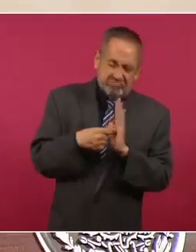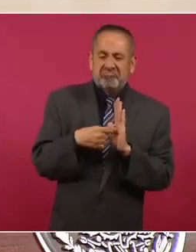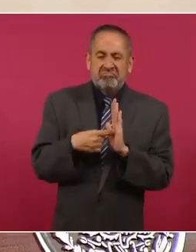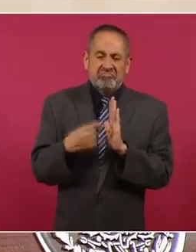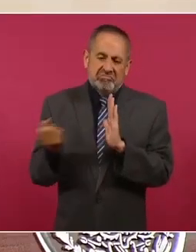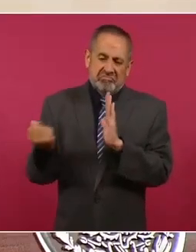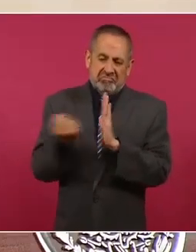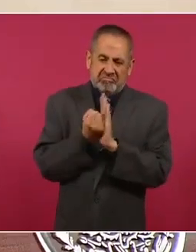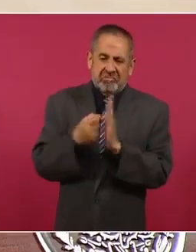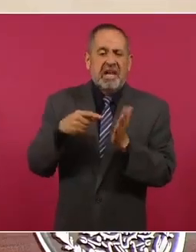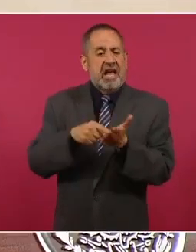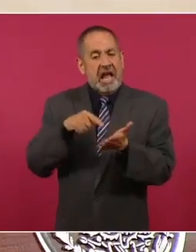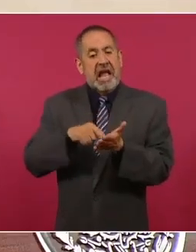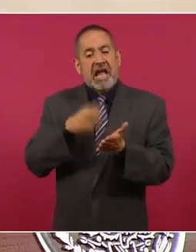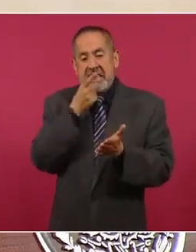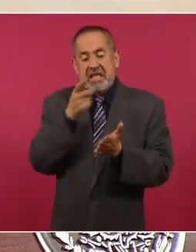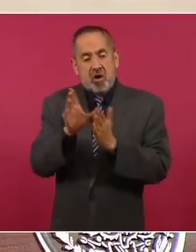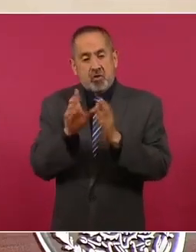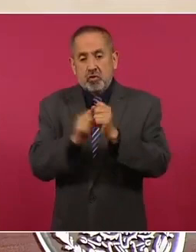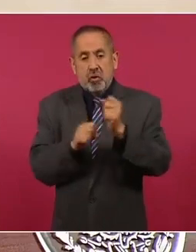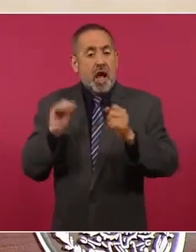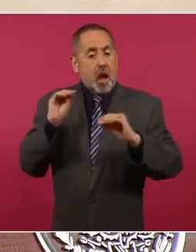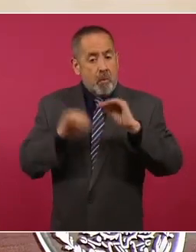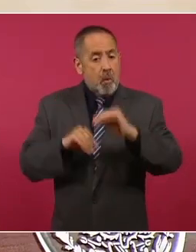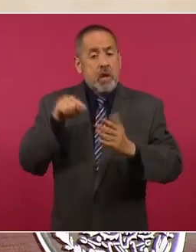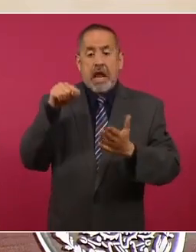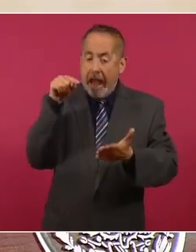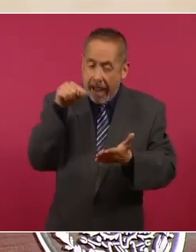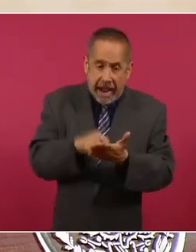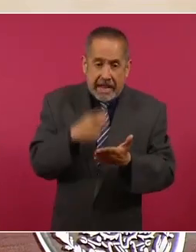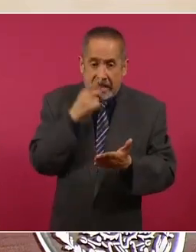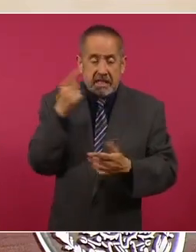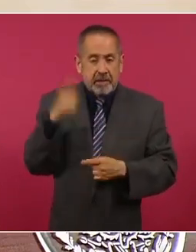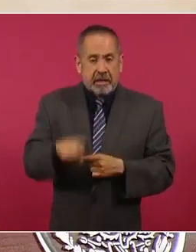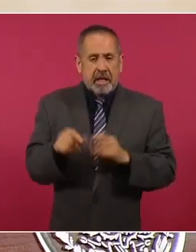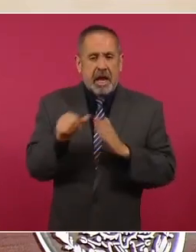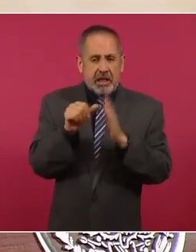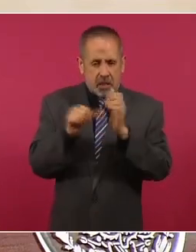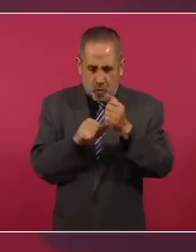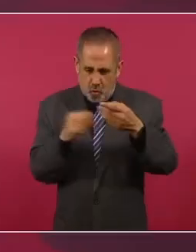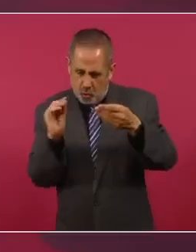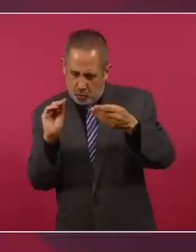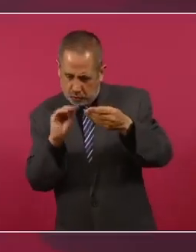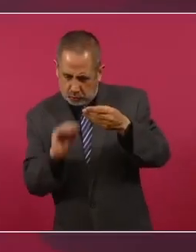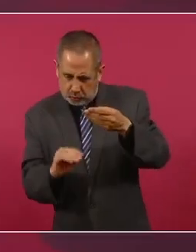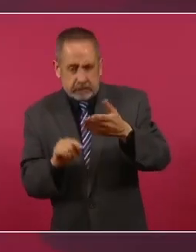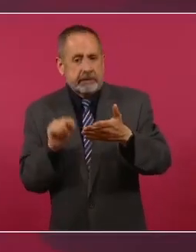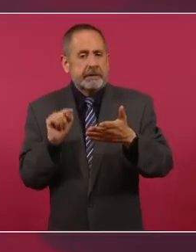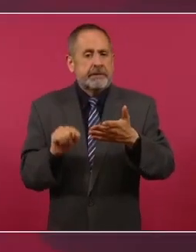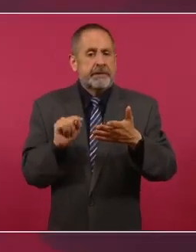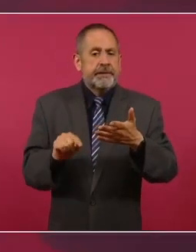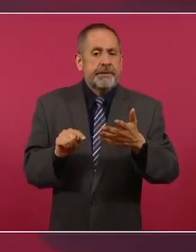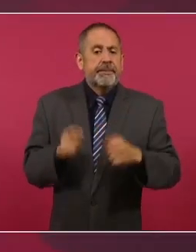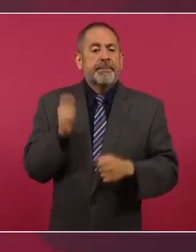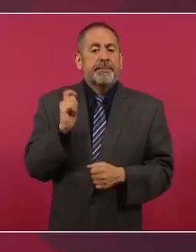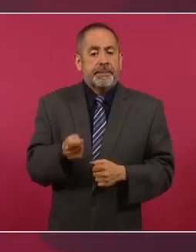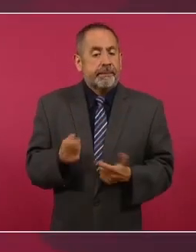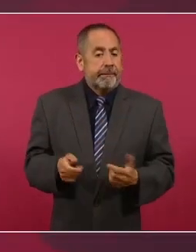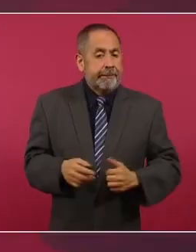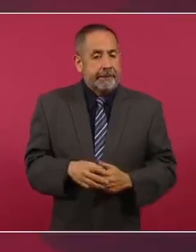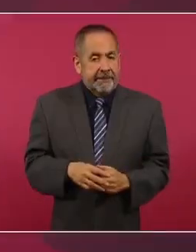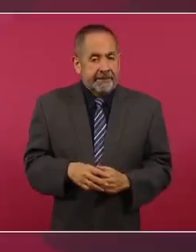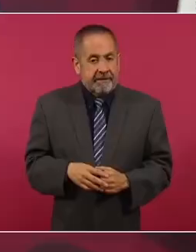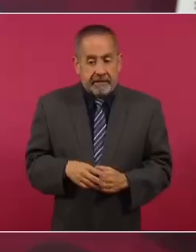porque en la misma Constitución se establece en un artículo transitorio que estos